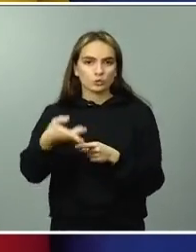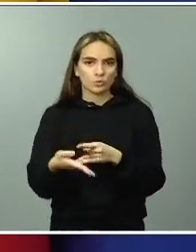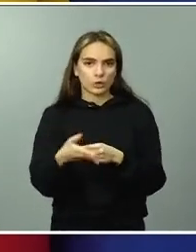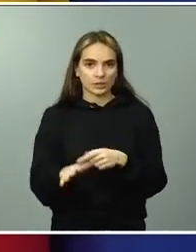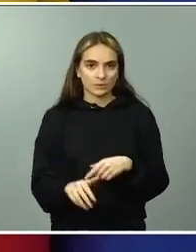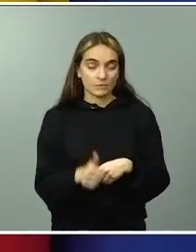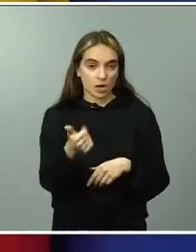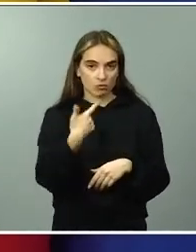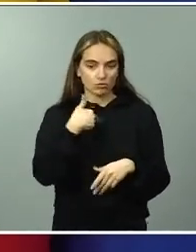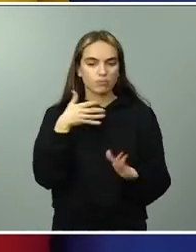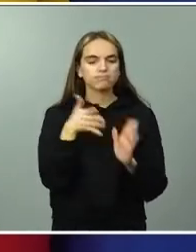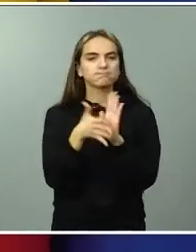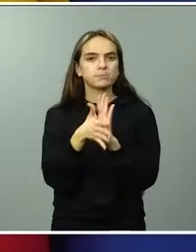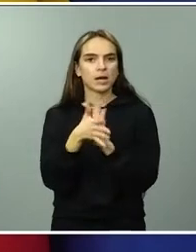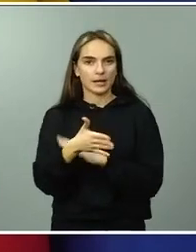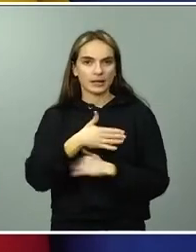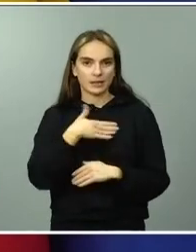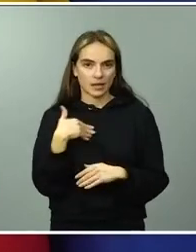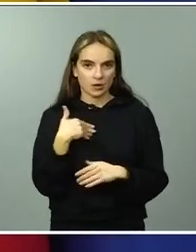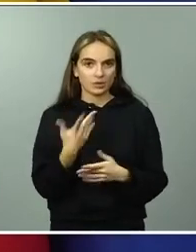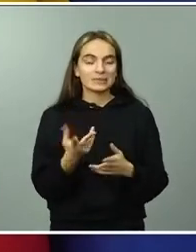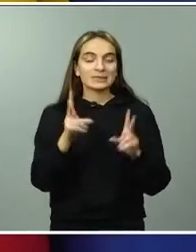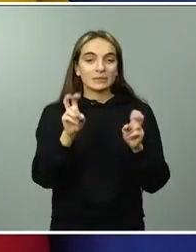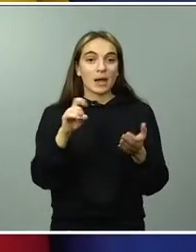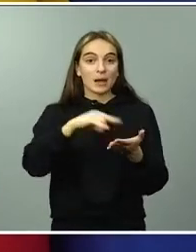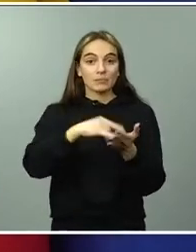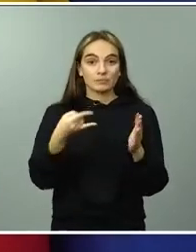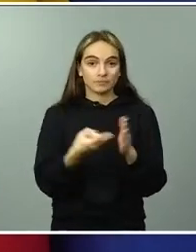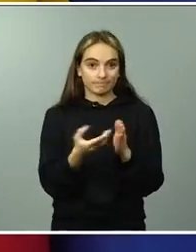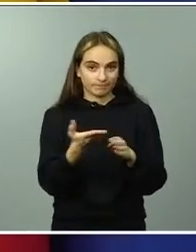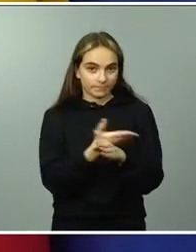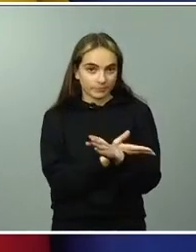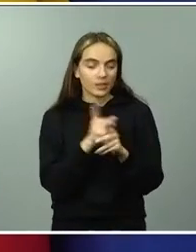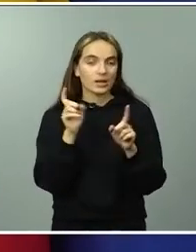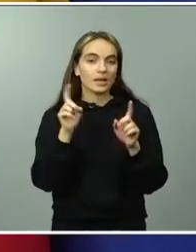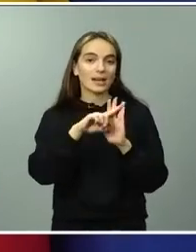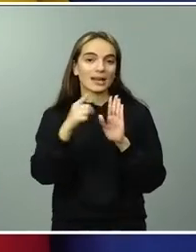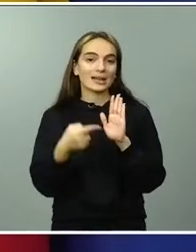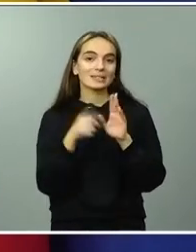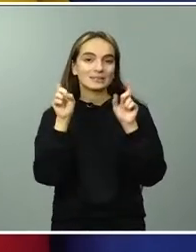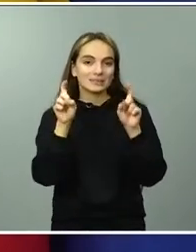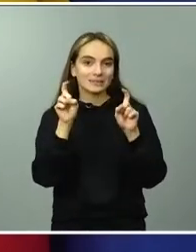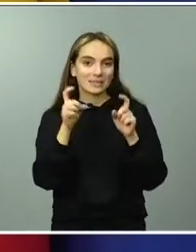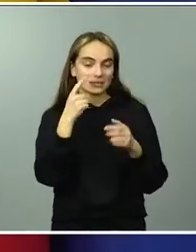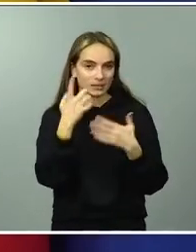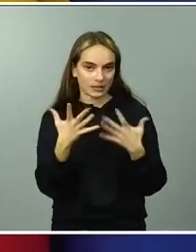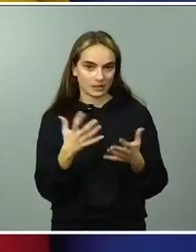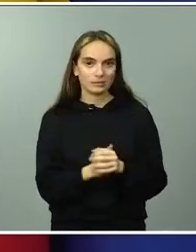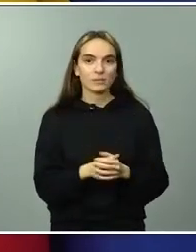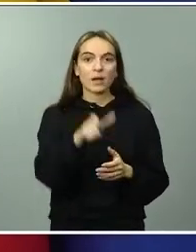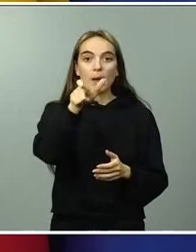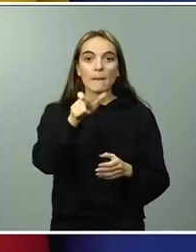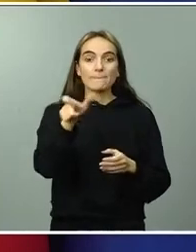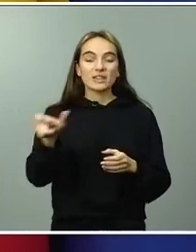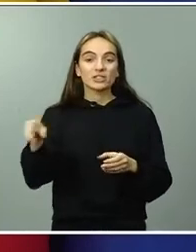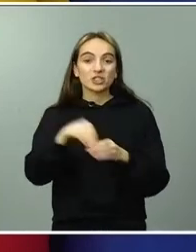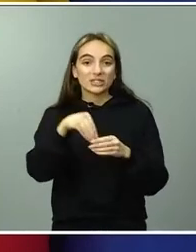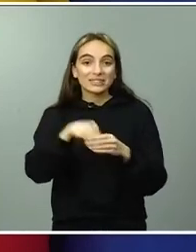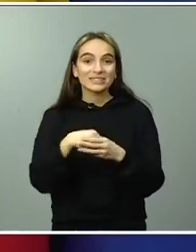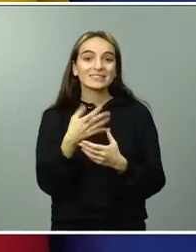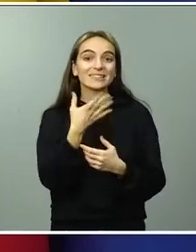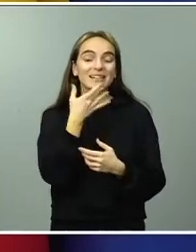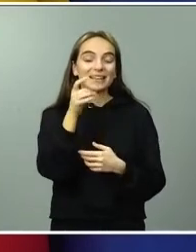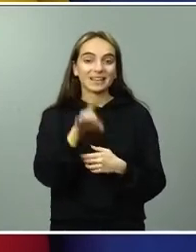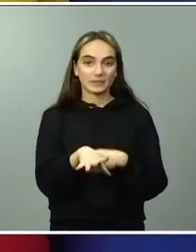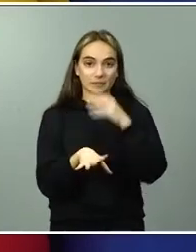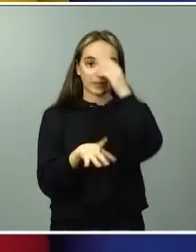sobre el anteproyecto de la ley de enseñanzas artísticas. ¿De quiénes estamos hablando? Estamos hablando de 140.000 estudiantes,